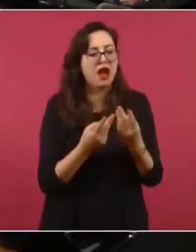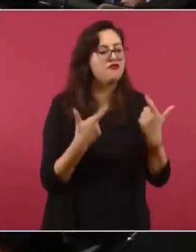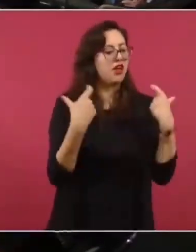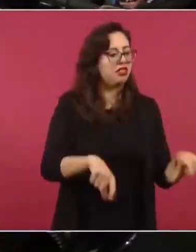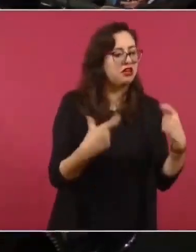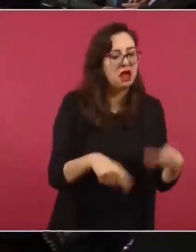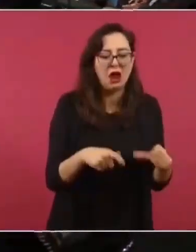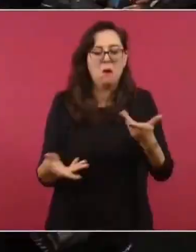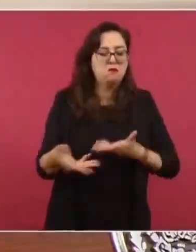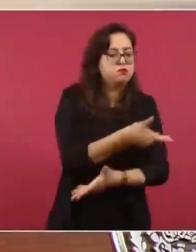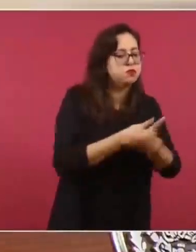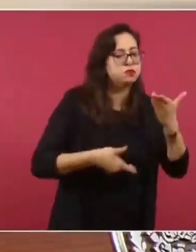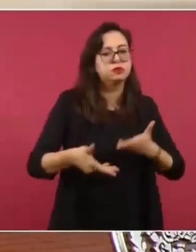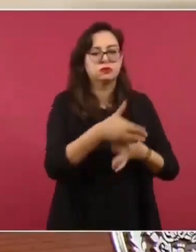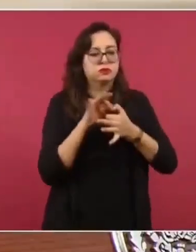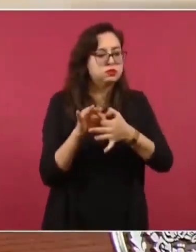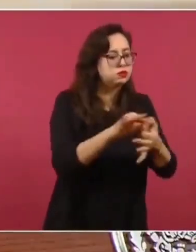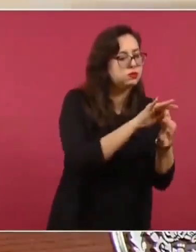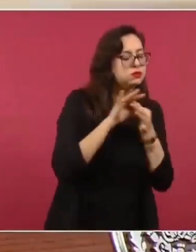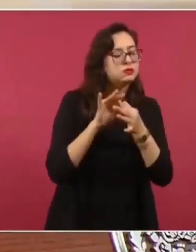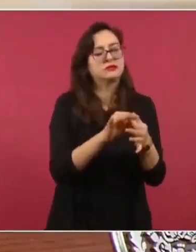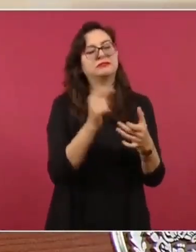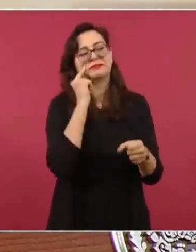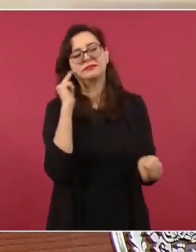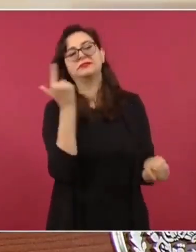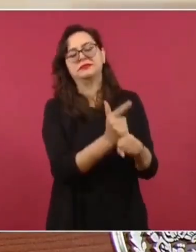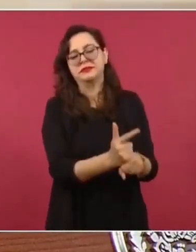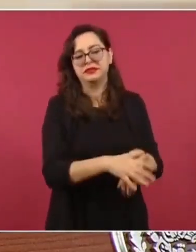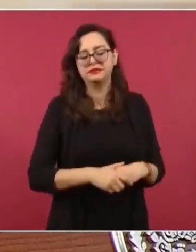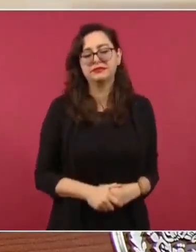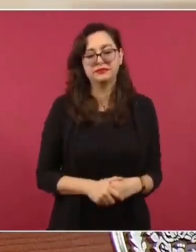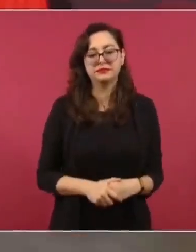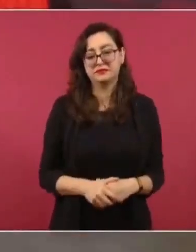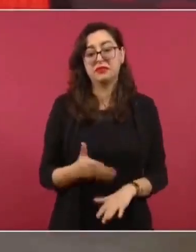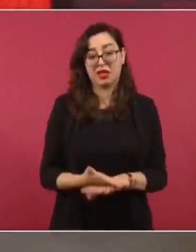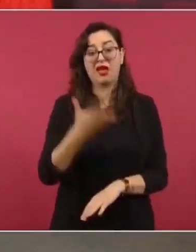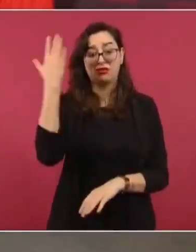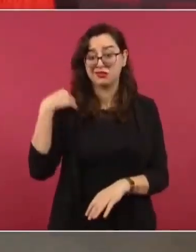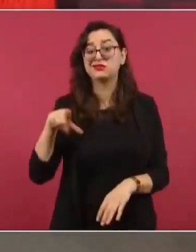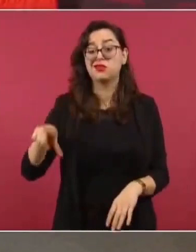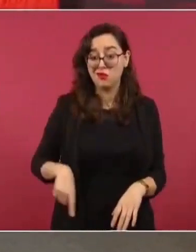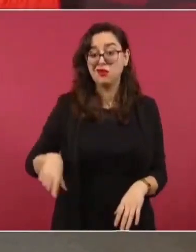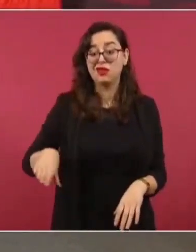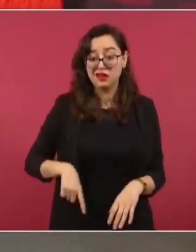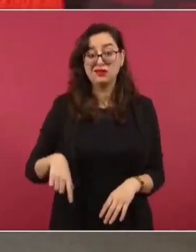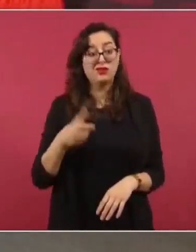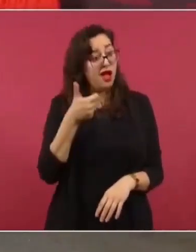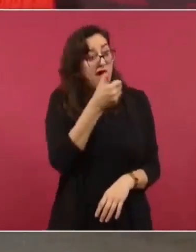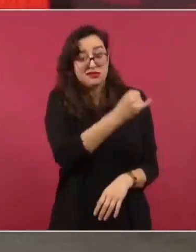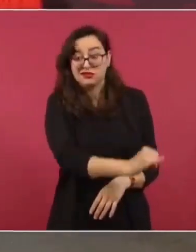financiera, de cuello blanco, que imperó en el país. Es